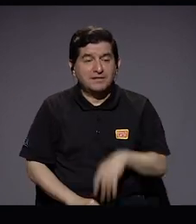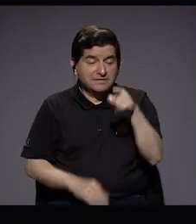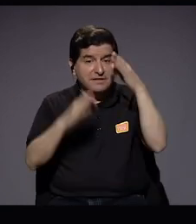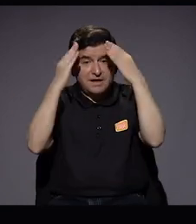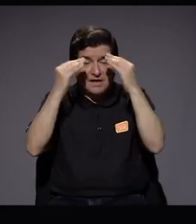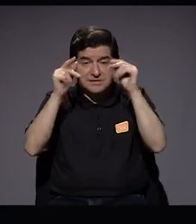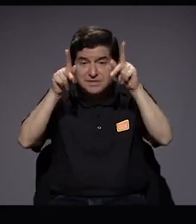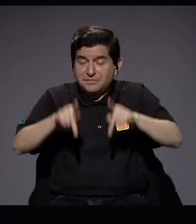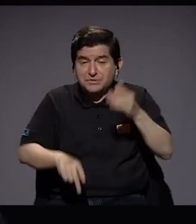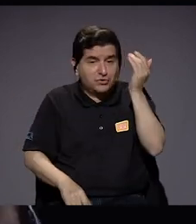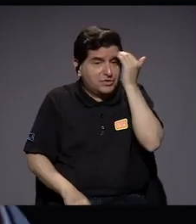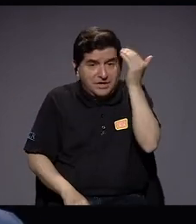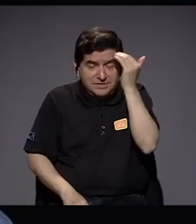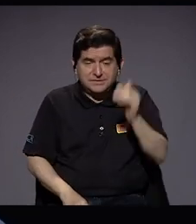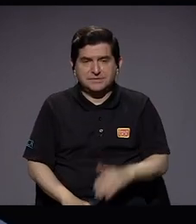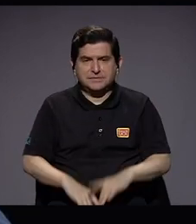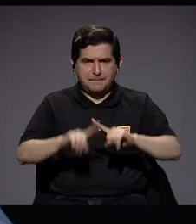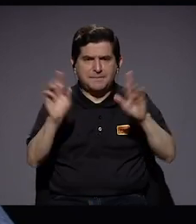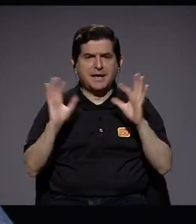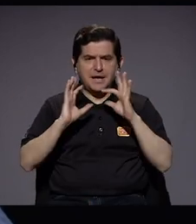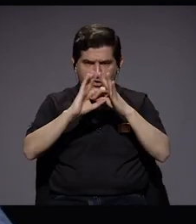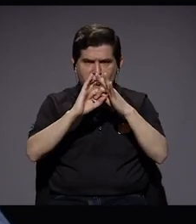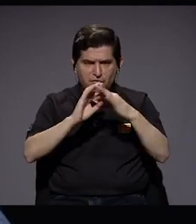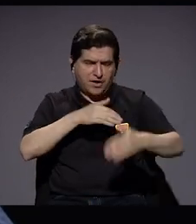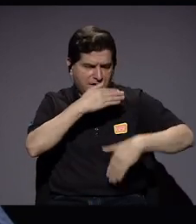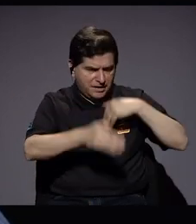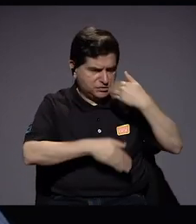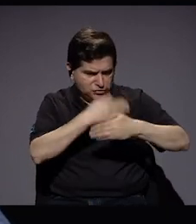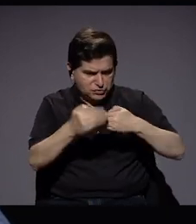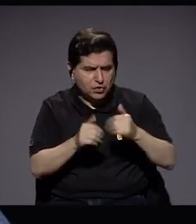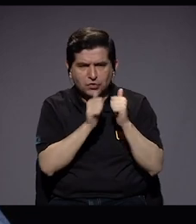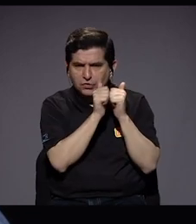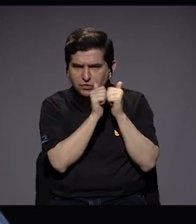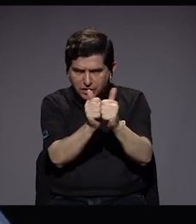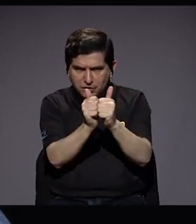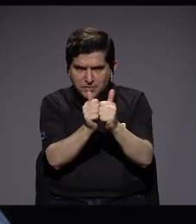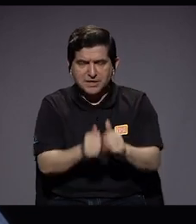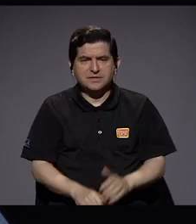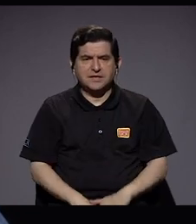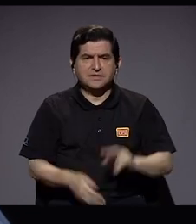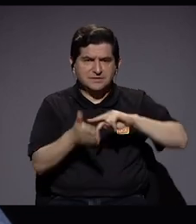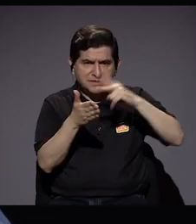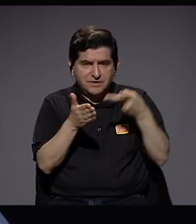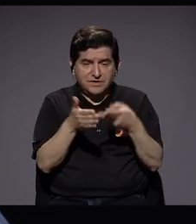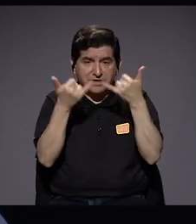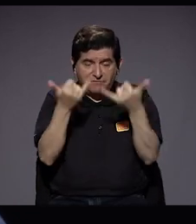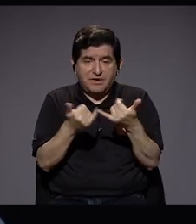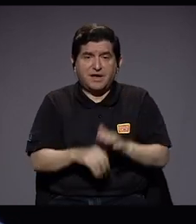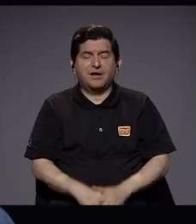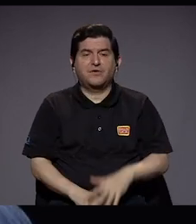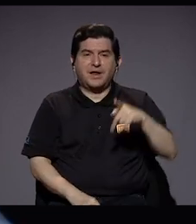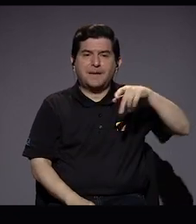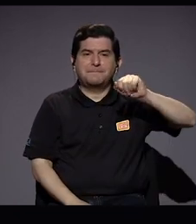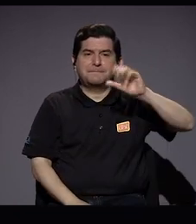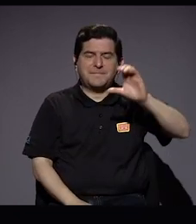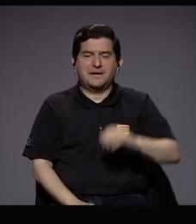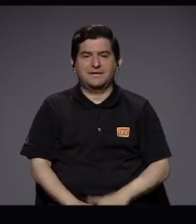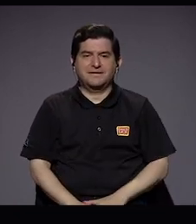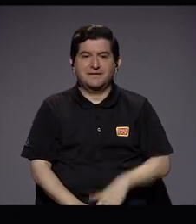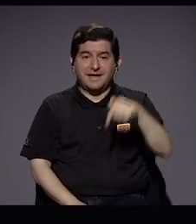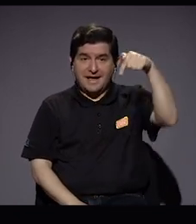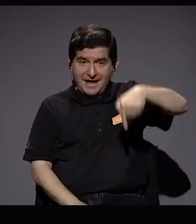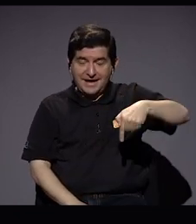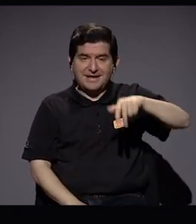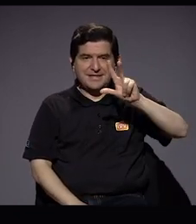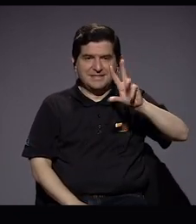gente no se los imagina y sí, hay una relación de gestión y de acompañamiento de lo que sería en este caso el Partido de Acción Ciudadano. Estamos acá